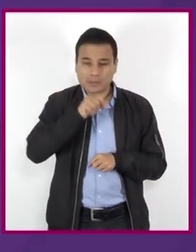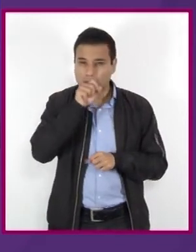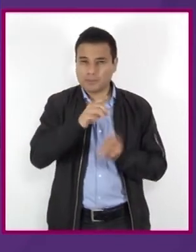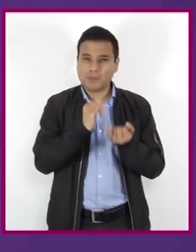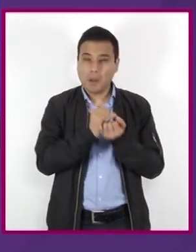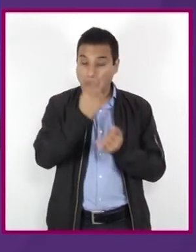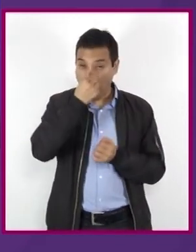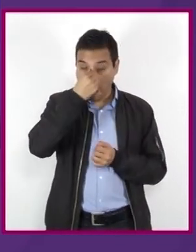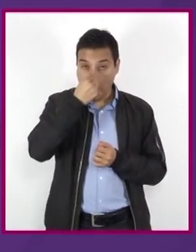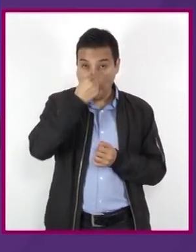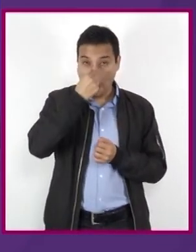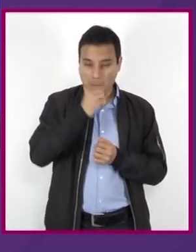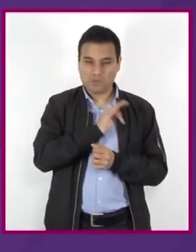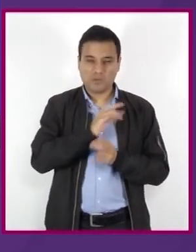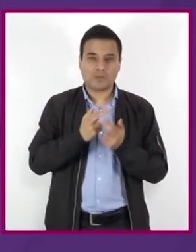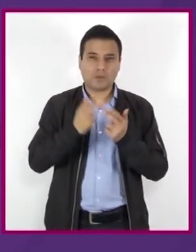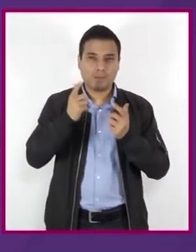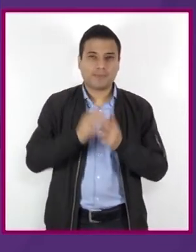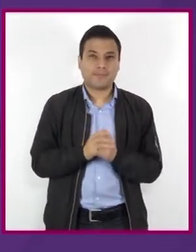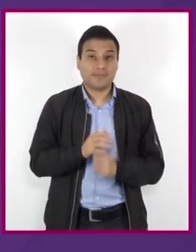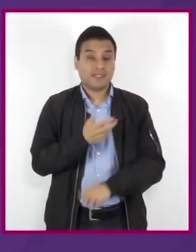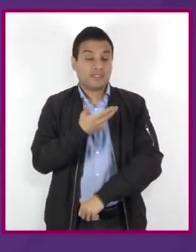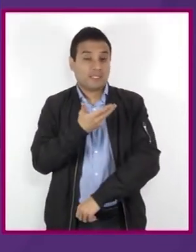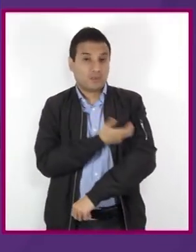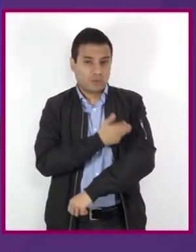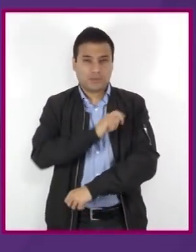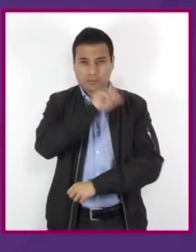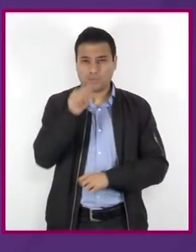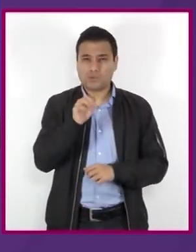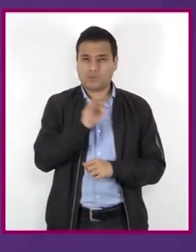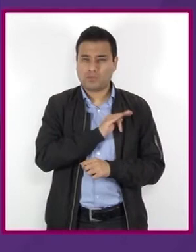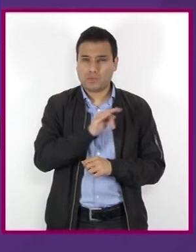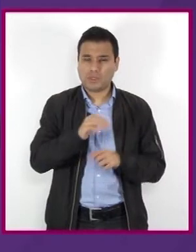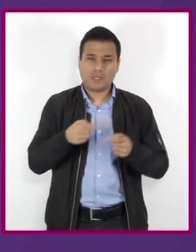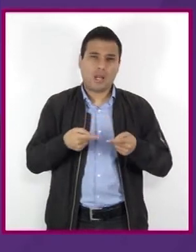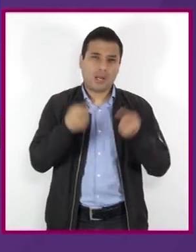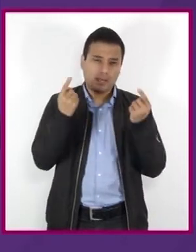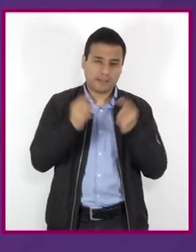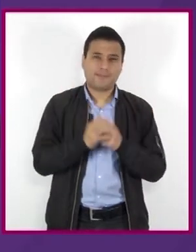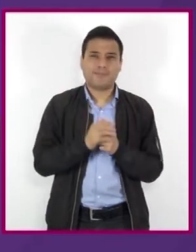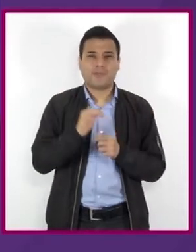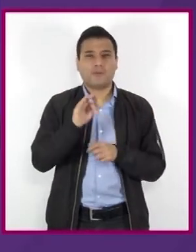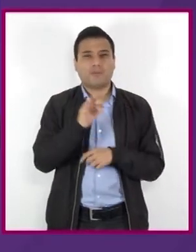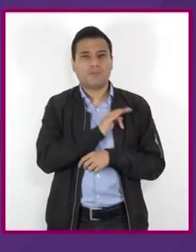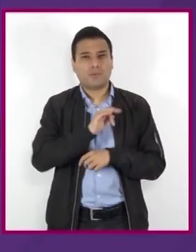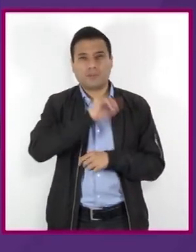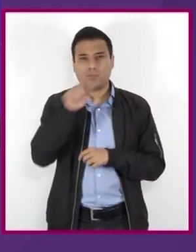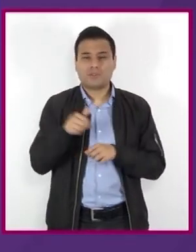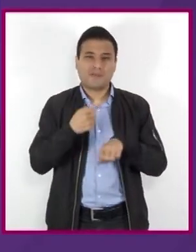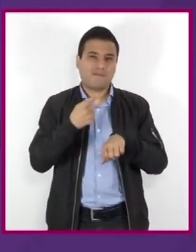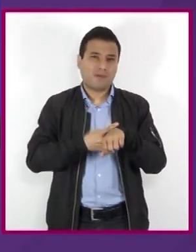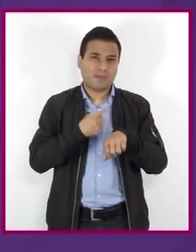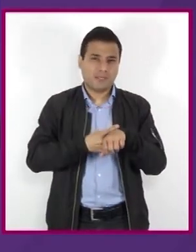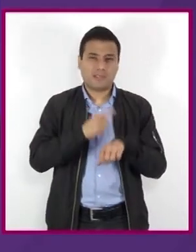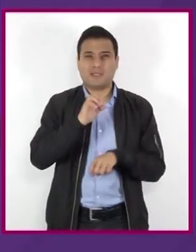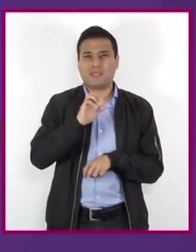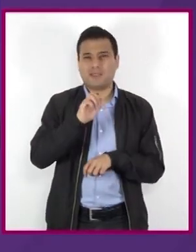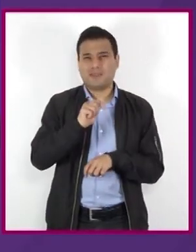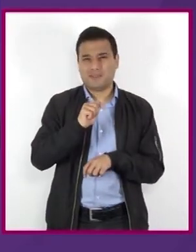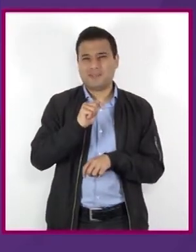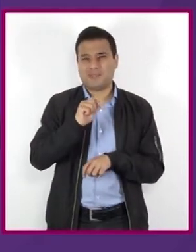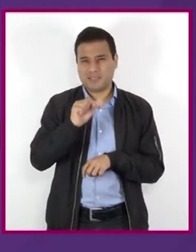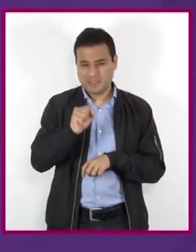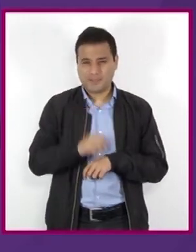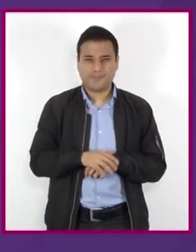La inyección provoca reacciones alérgicas, aumenta el riesgo de contagiarse de enfermedades de transmisión sanguínea,